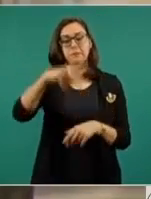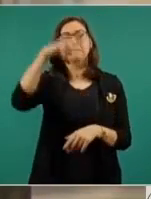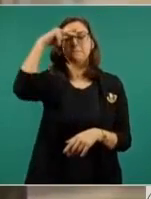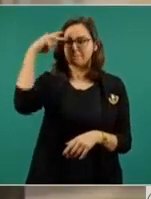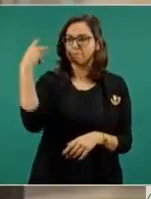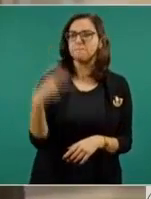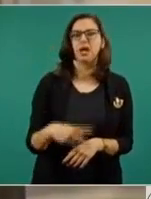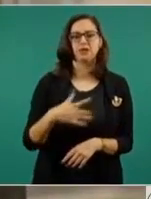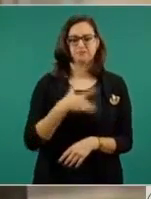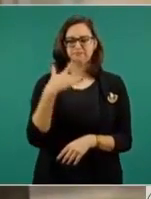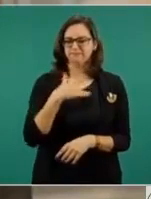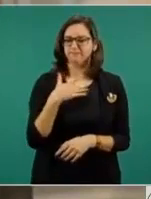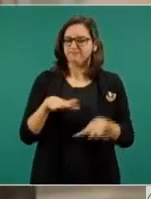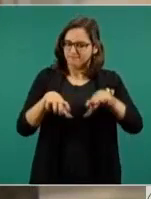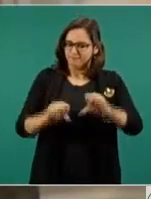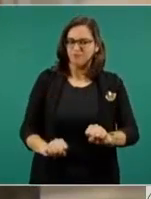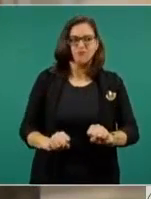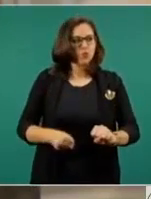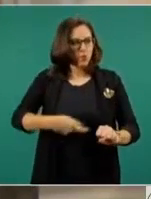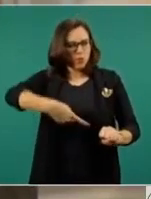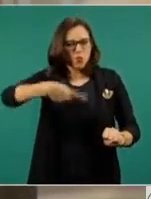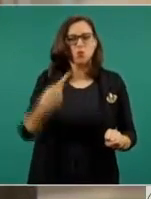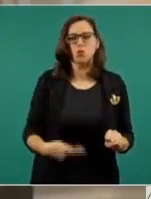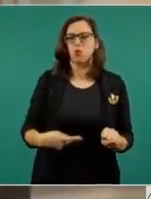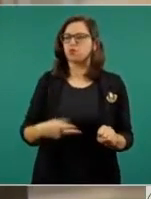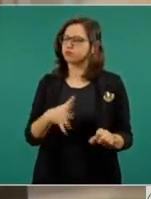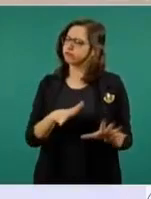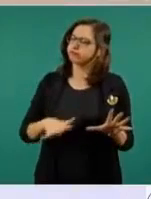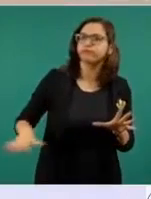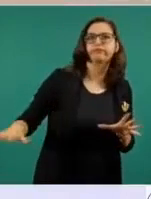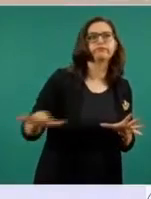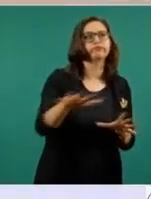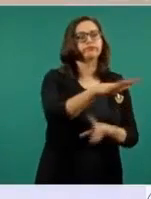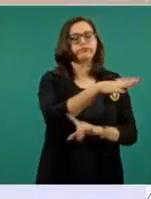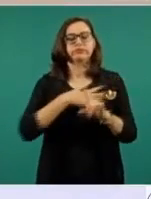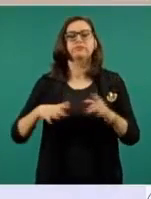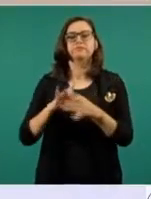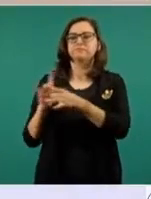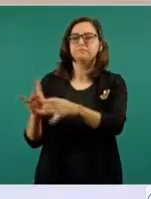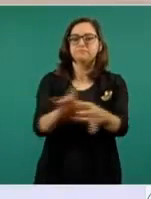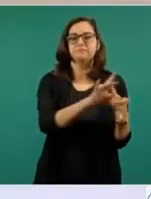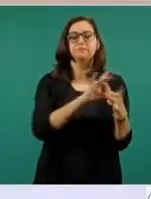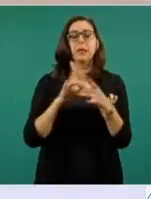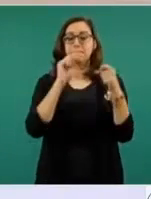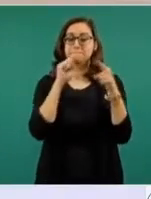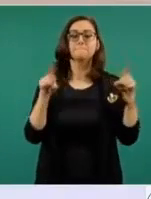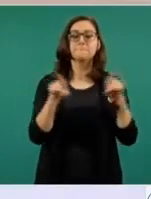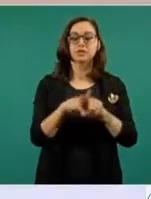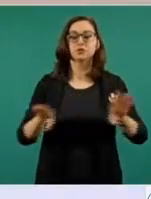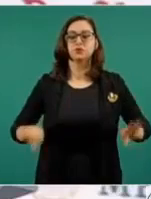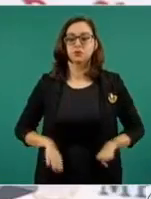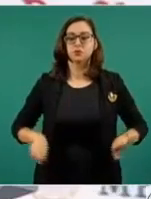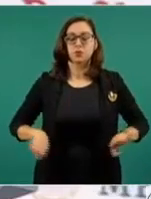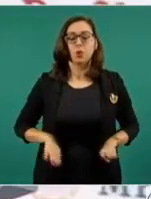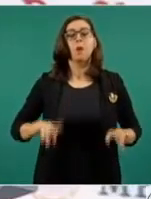el sentido de pertenencia al territorio que es nuestro y a la virtud de las cualidades que como